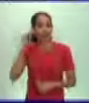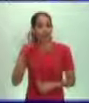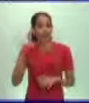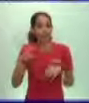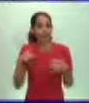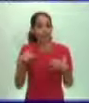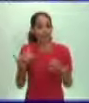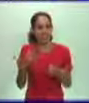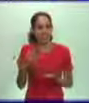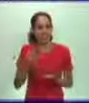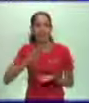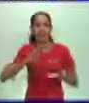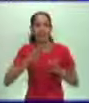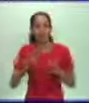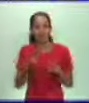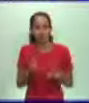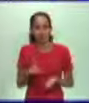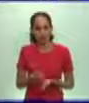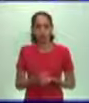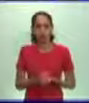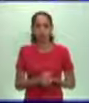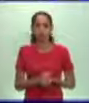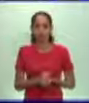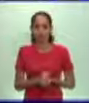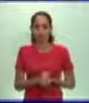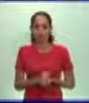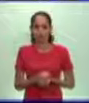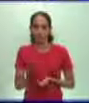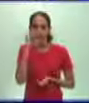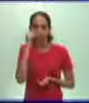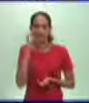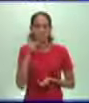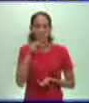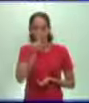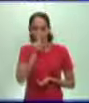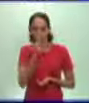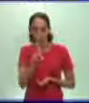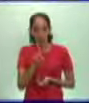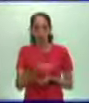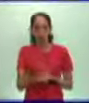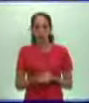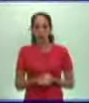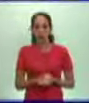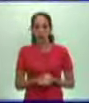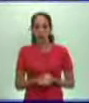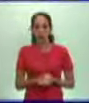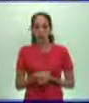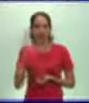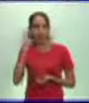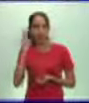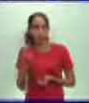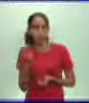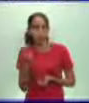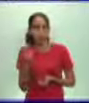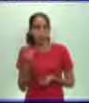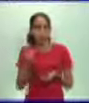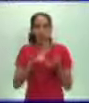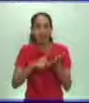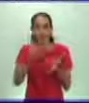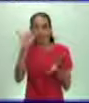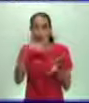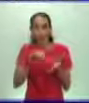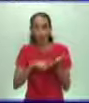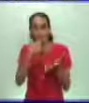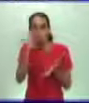ese rol que desempeñó precisamente la Iglesia Católica del siglo XXI, representada en su Papa, en el